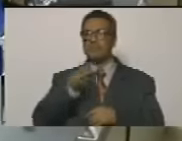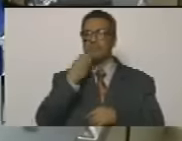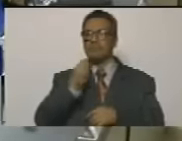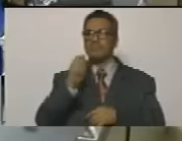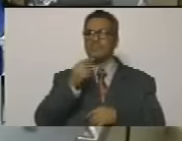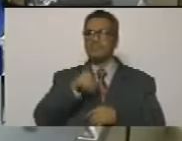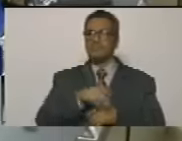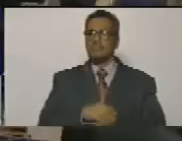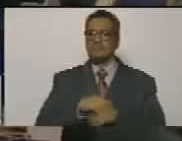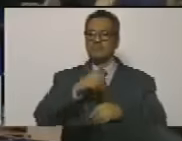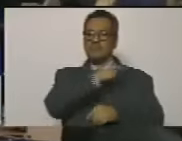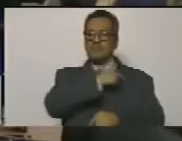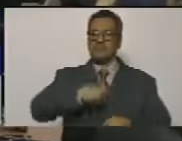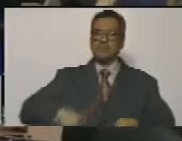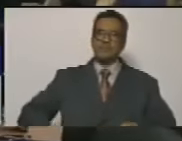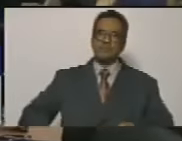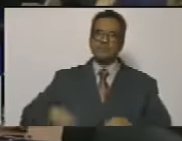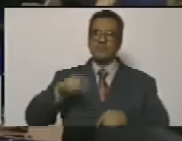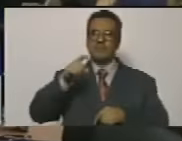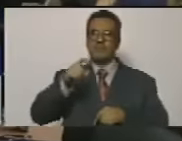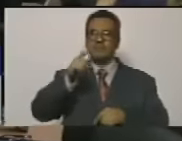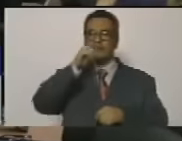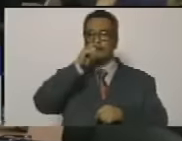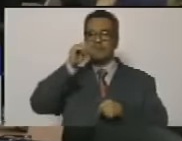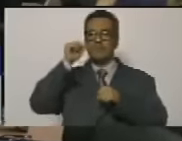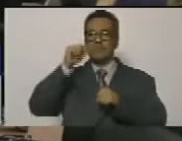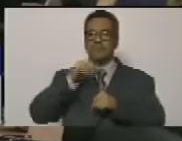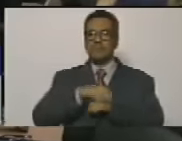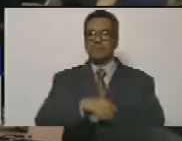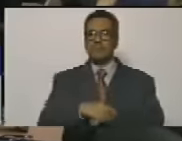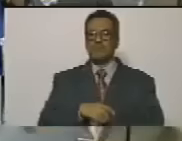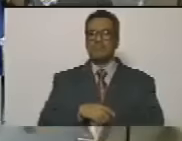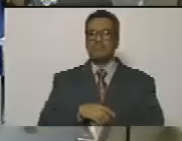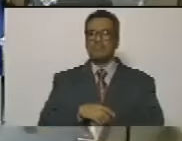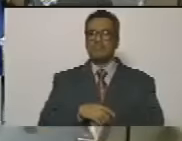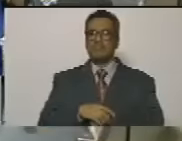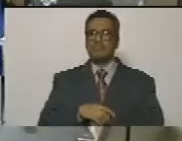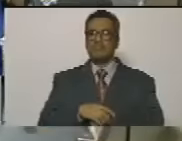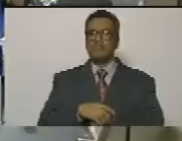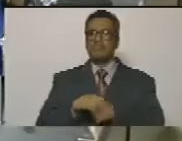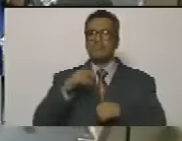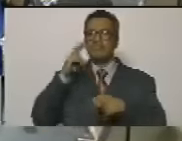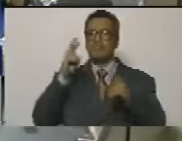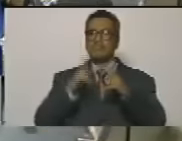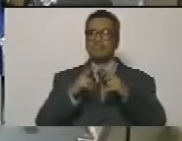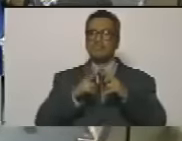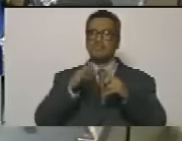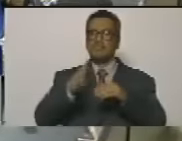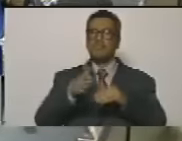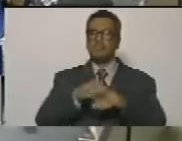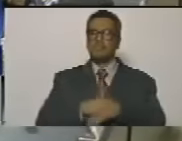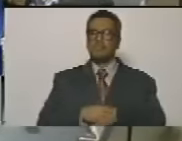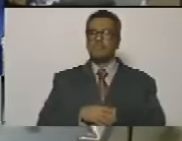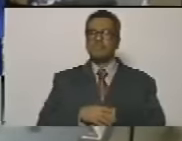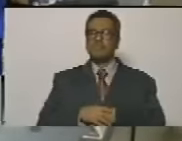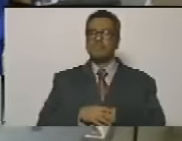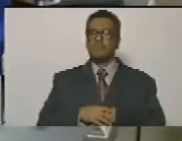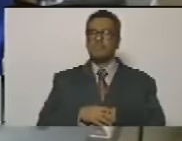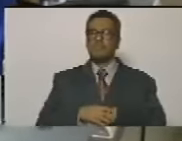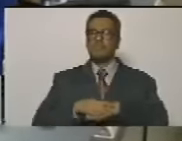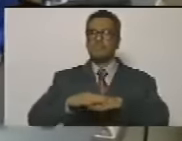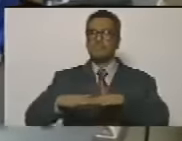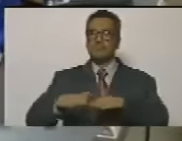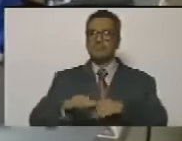presidente Nicolás Maduro lo conozco desde 16 años desde